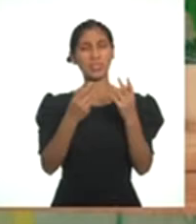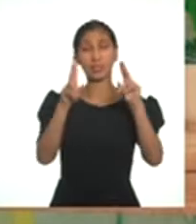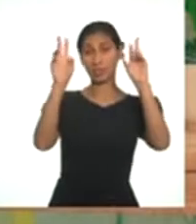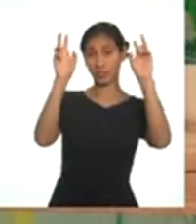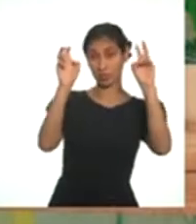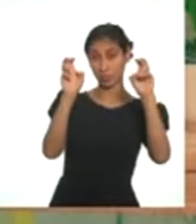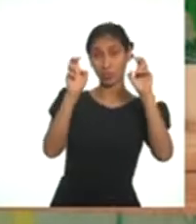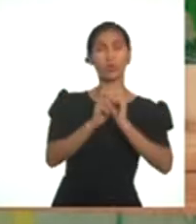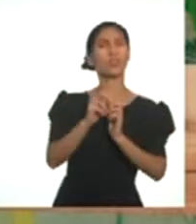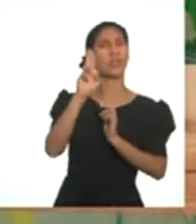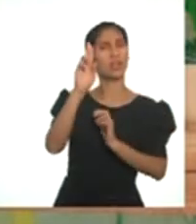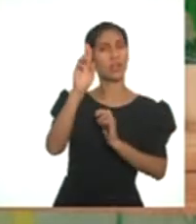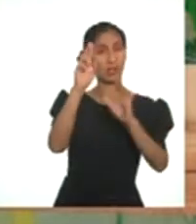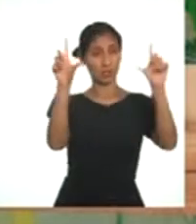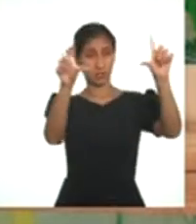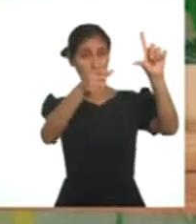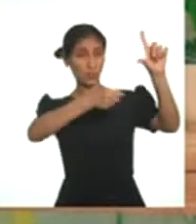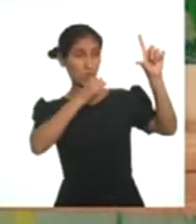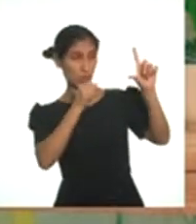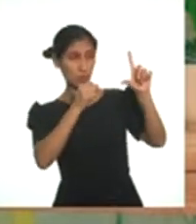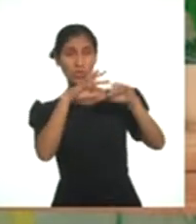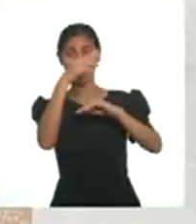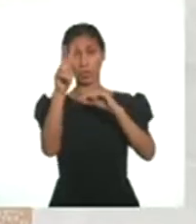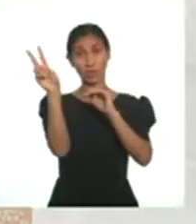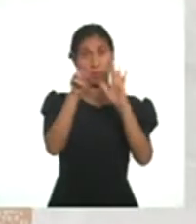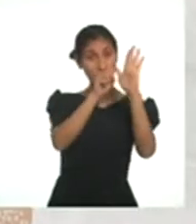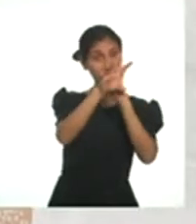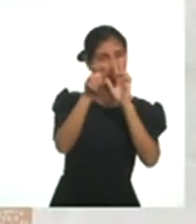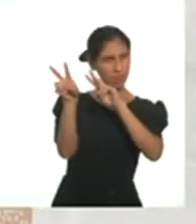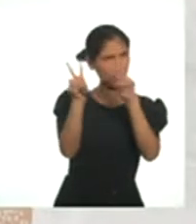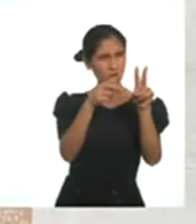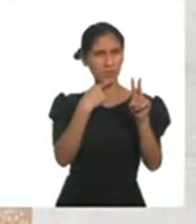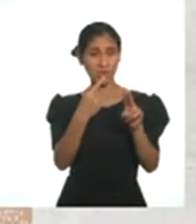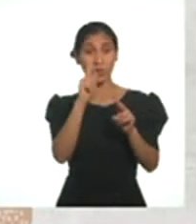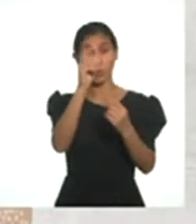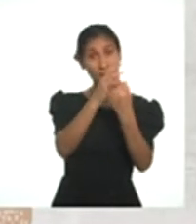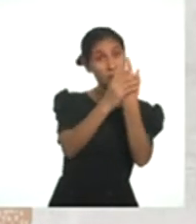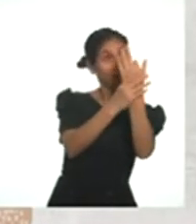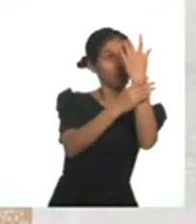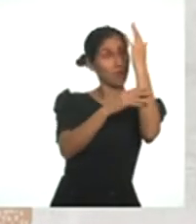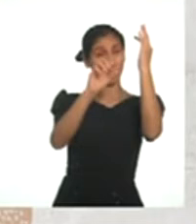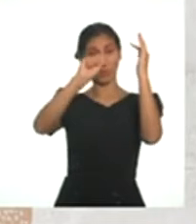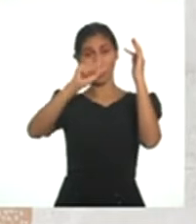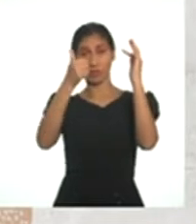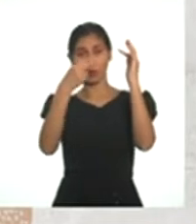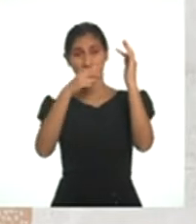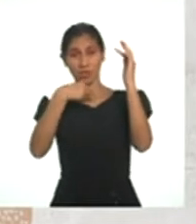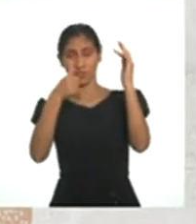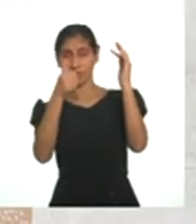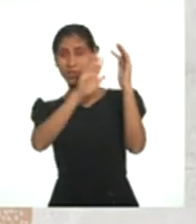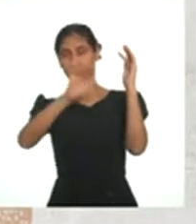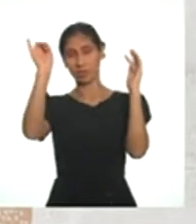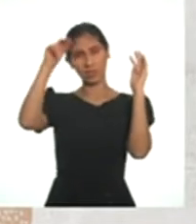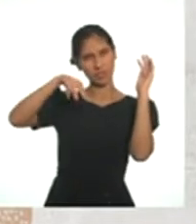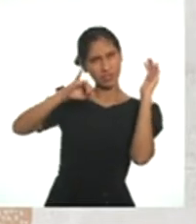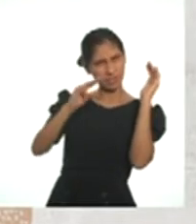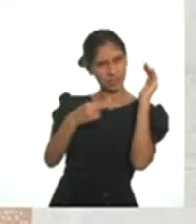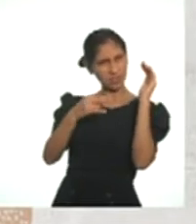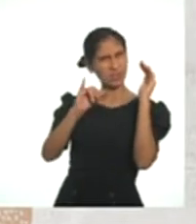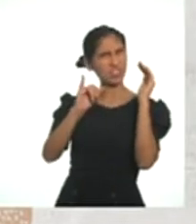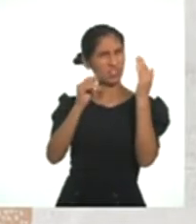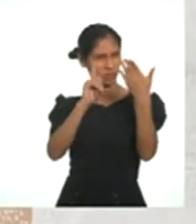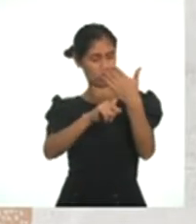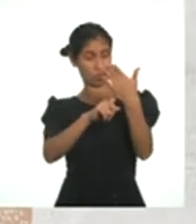parte del título del reportaje y voy a leer la parte del video. Se ve una planta de Sacha Inchi. Aparece escrito Sacha Inchi,